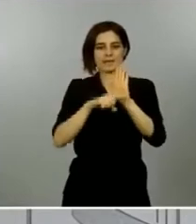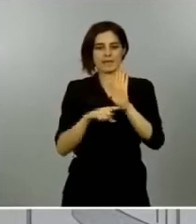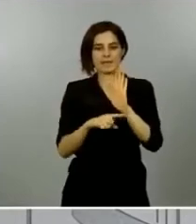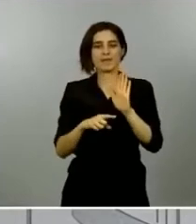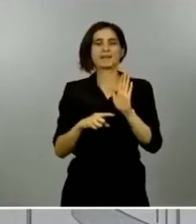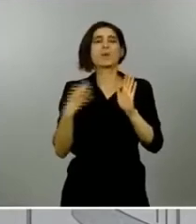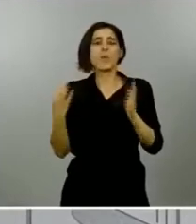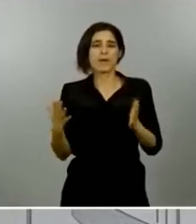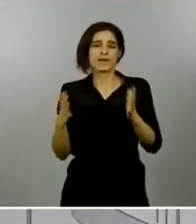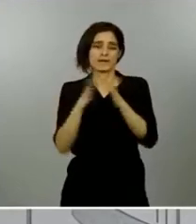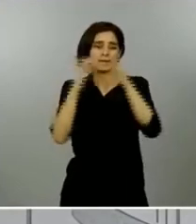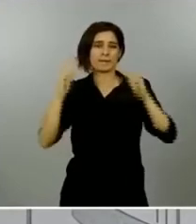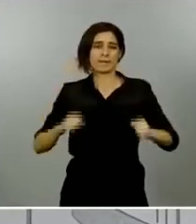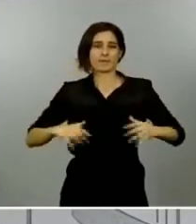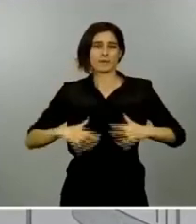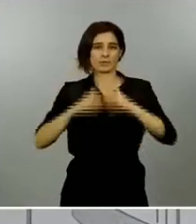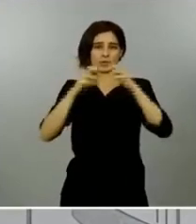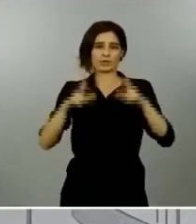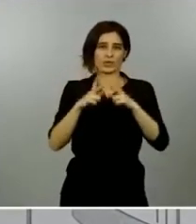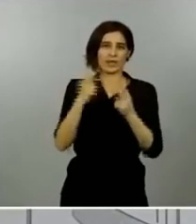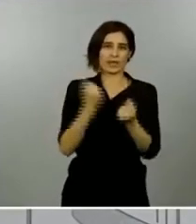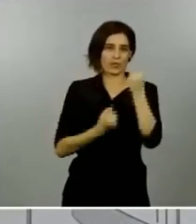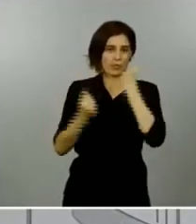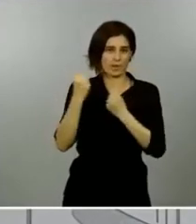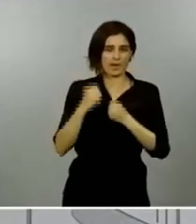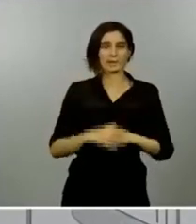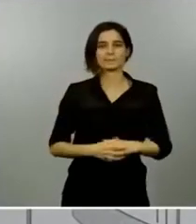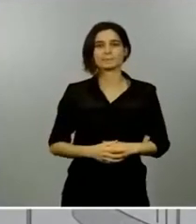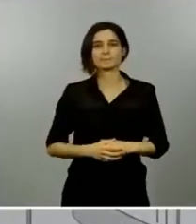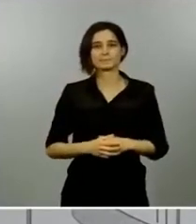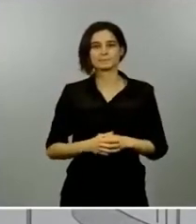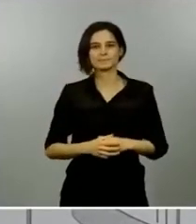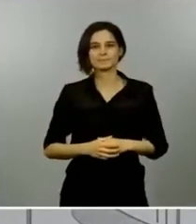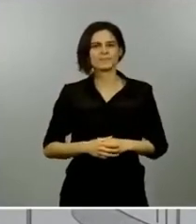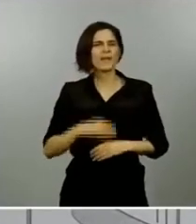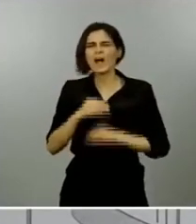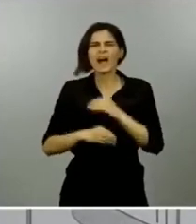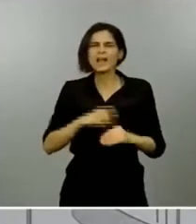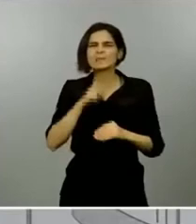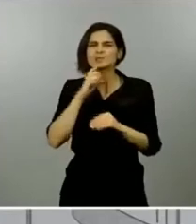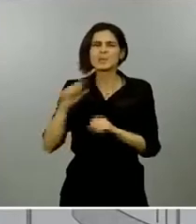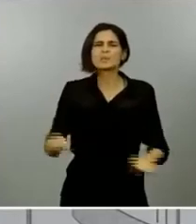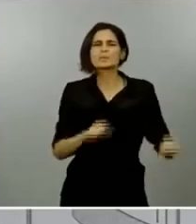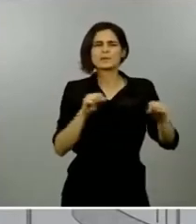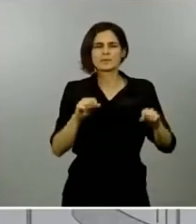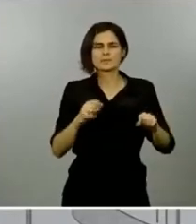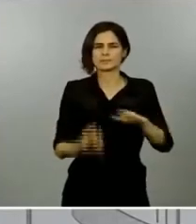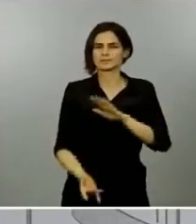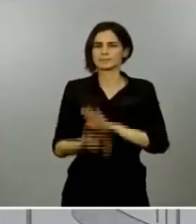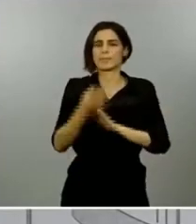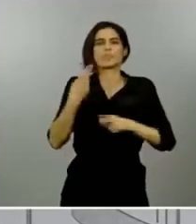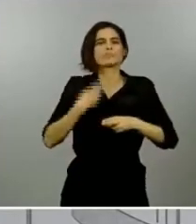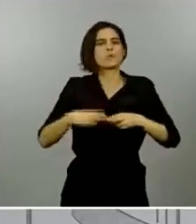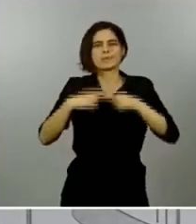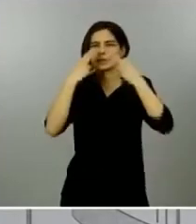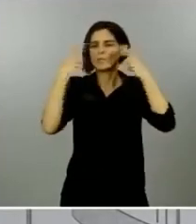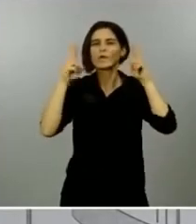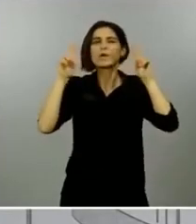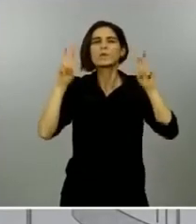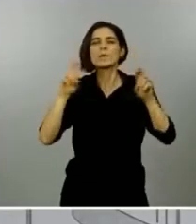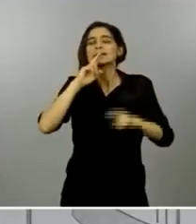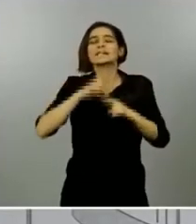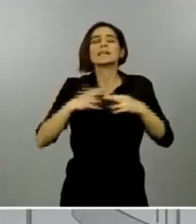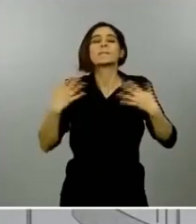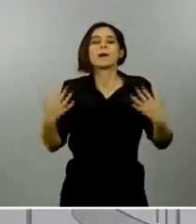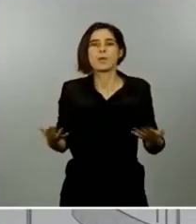reconstrucción social y económica lo haremos con la creación de una nueva política pública el ingreso mínimo vital que es uno